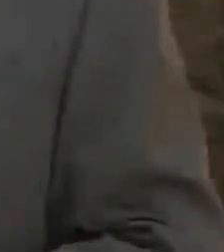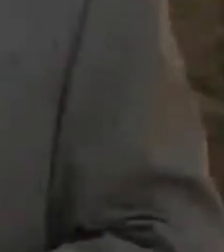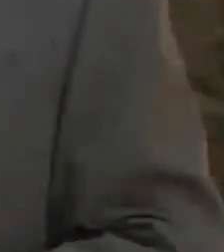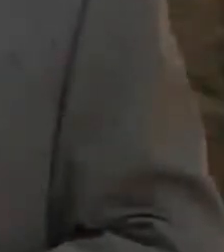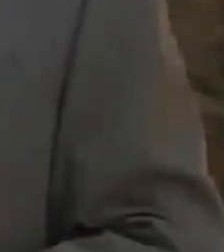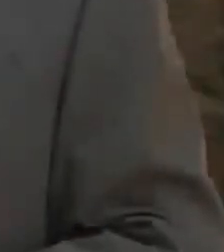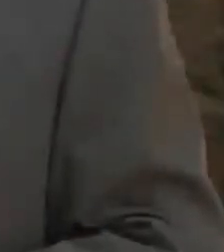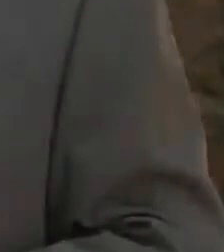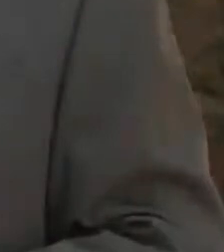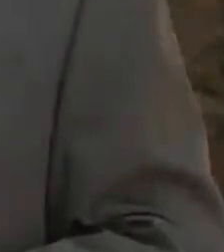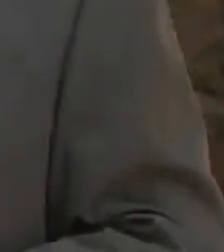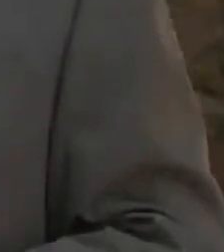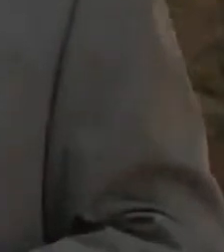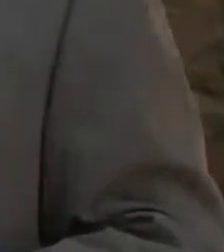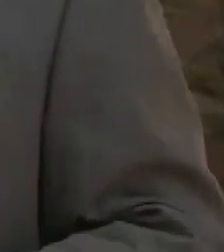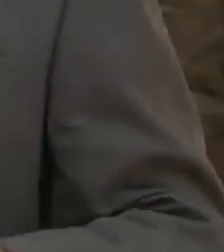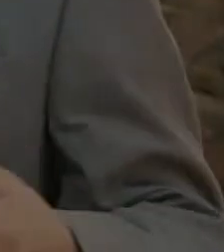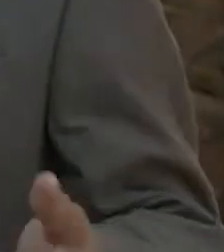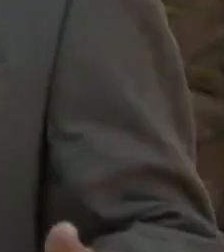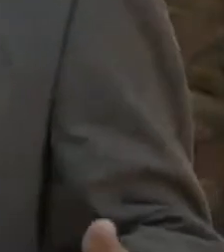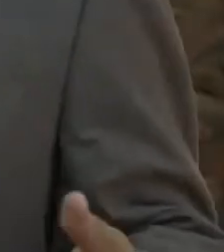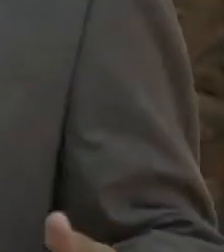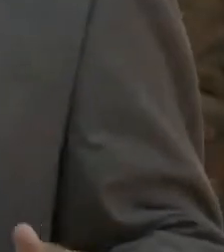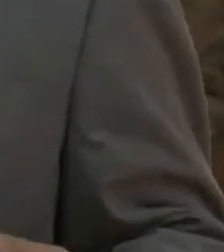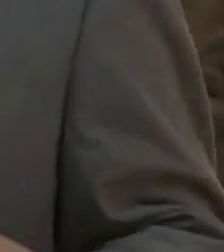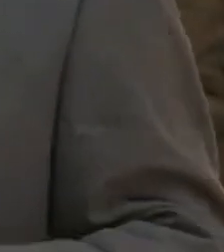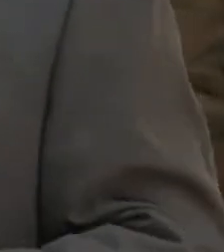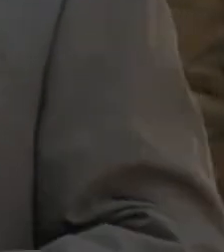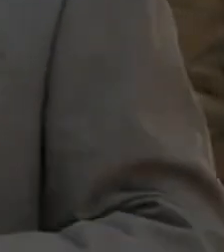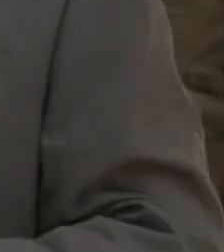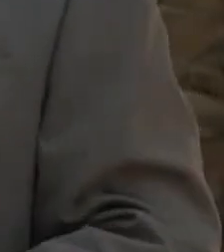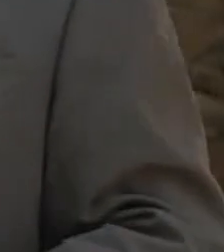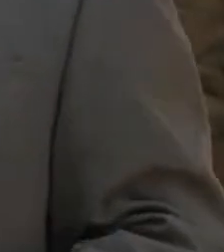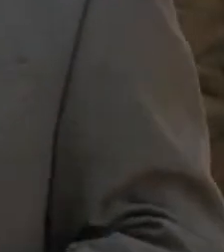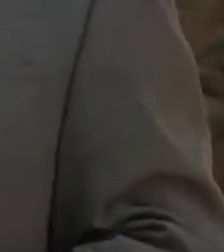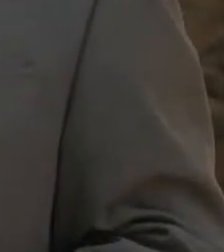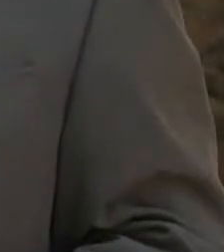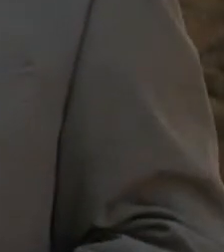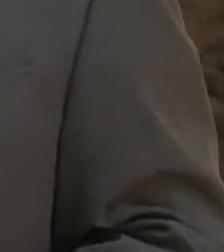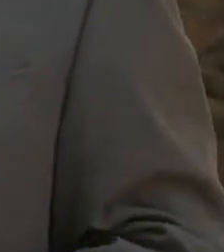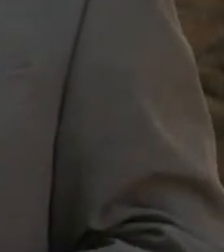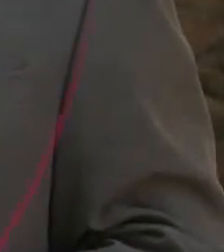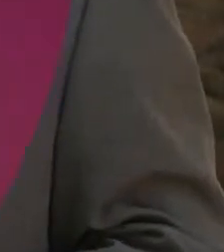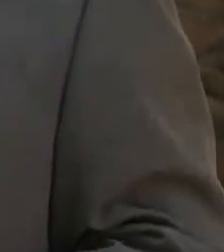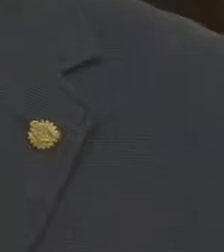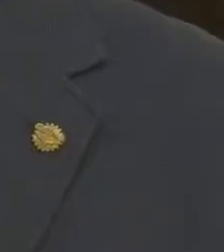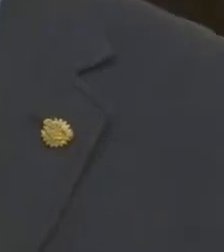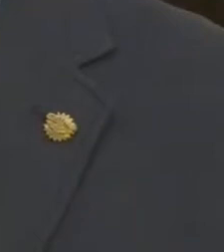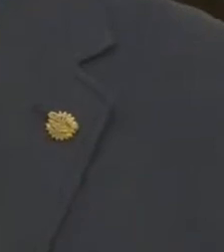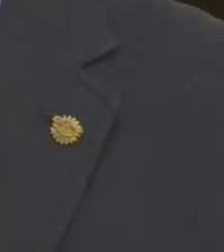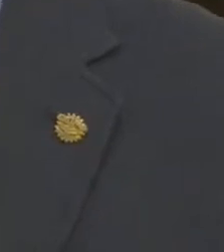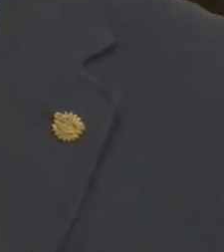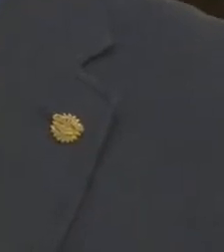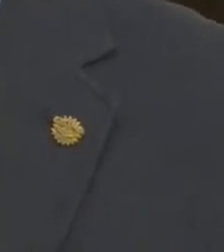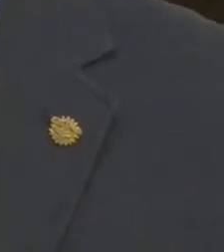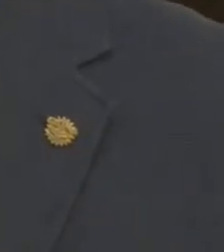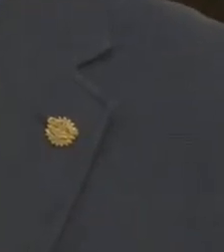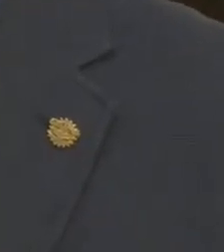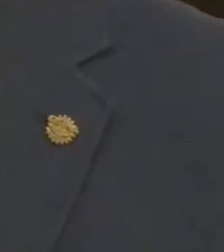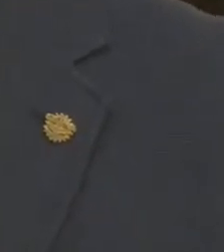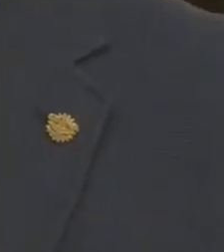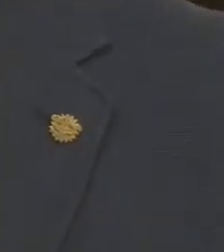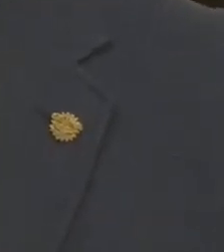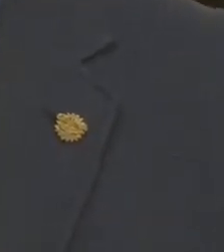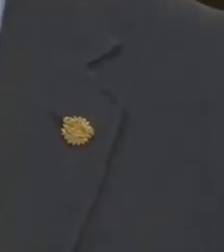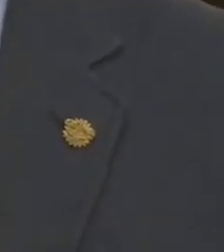98 generaciones que alumnos han pasado por el aula donde yo estoy dando clase todos los directores que han